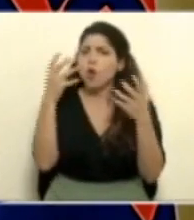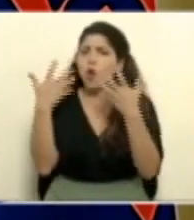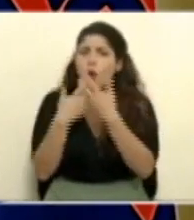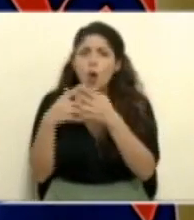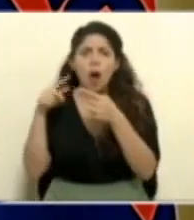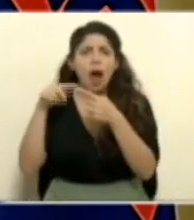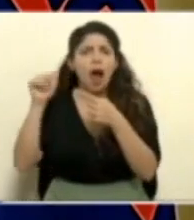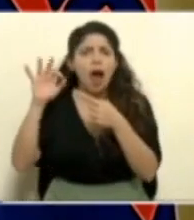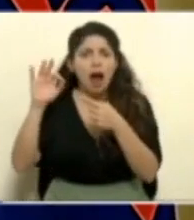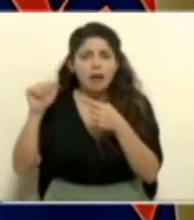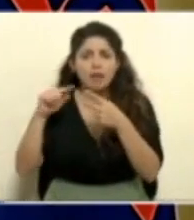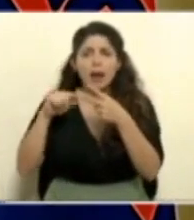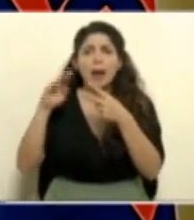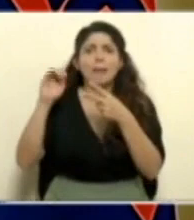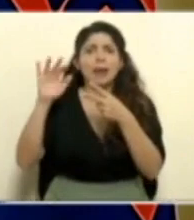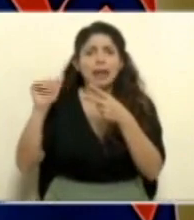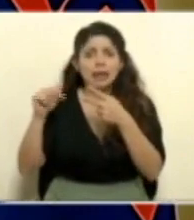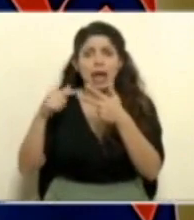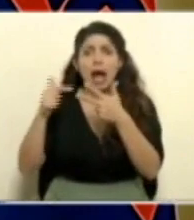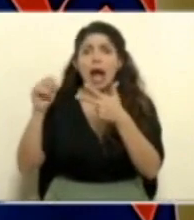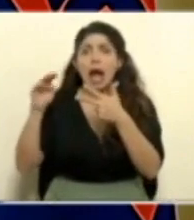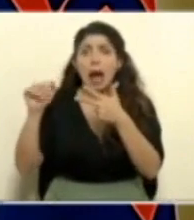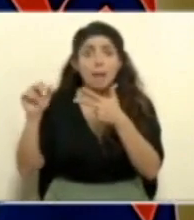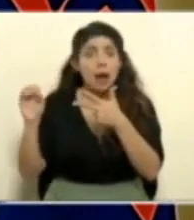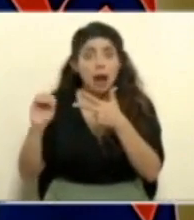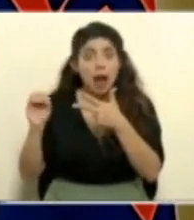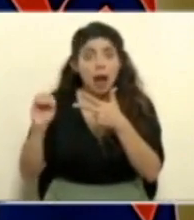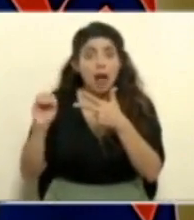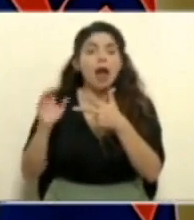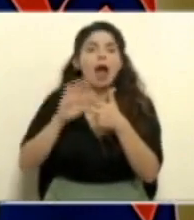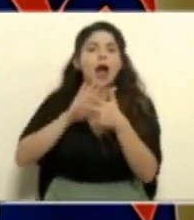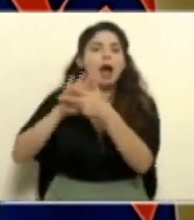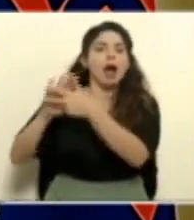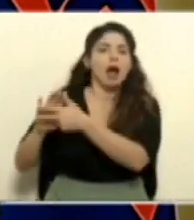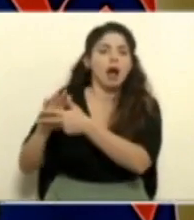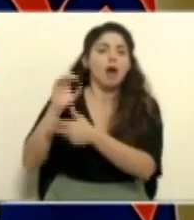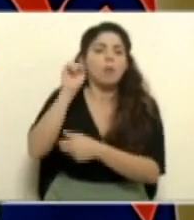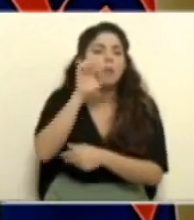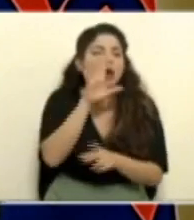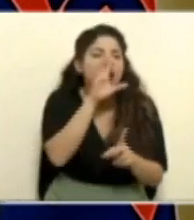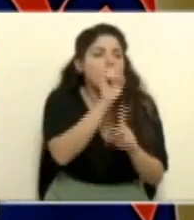de capturar las variantes emergentes. En este caso, la variante gamma.